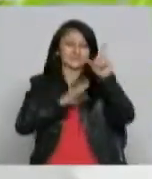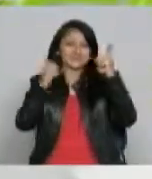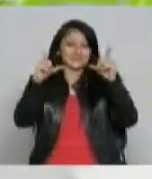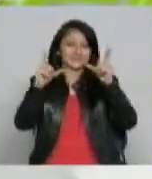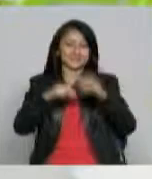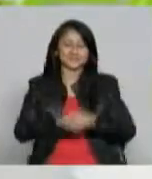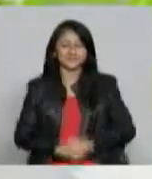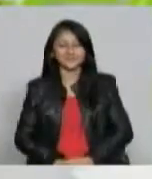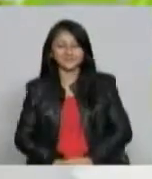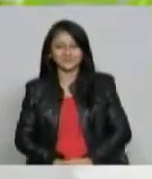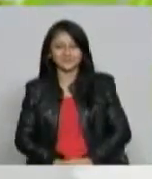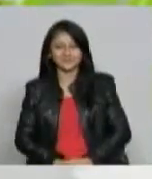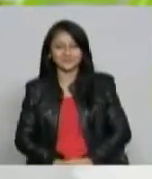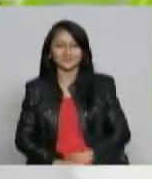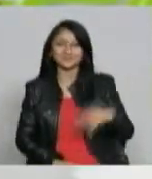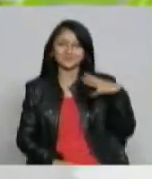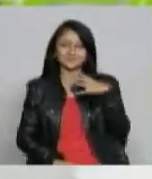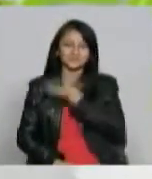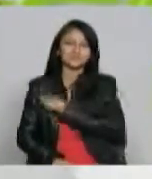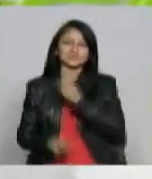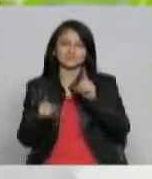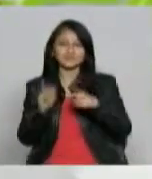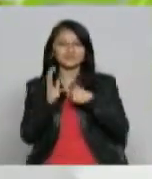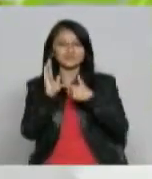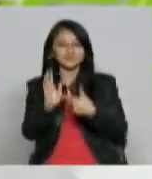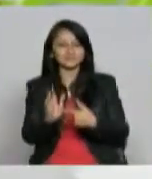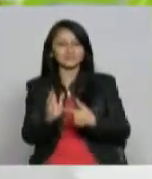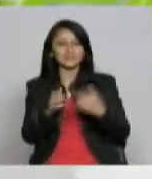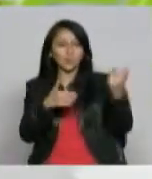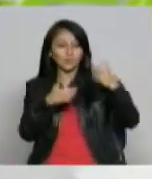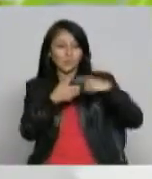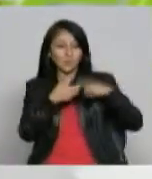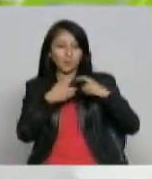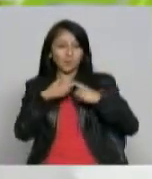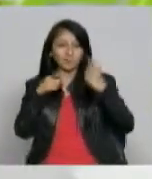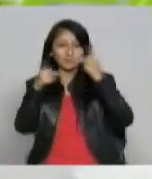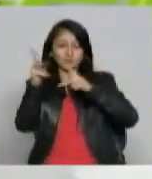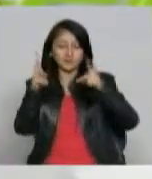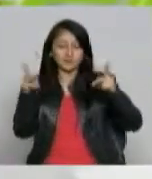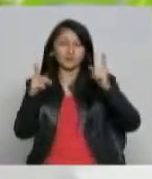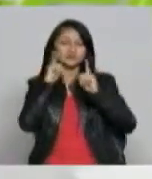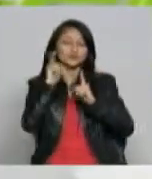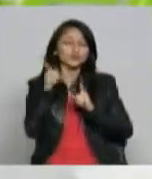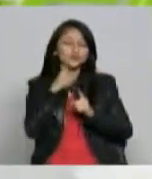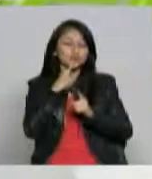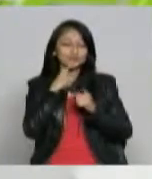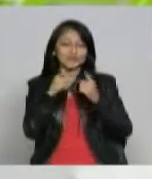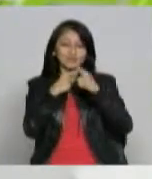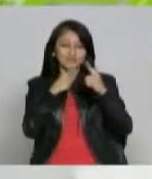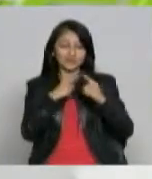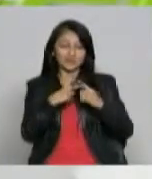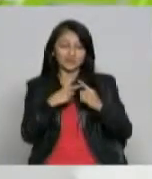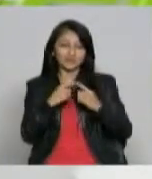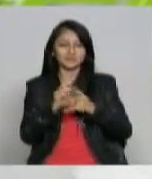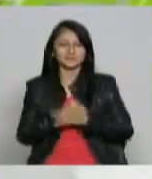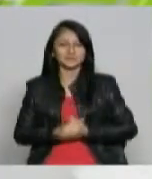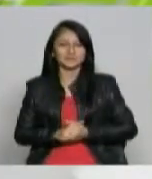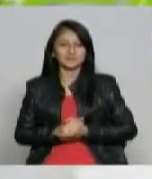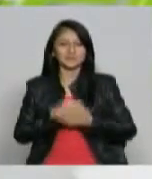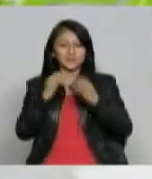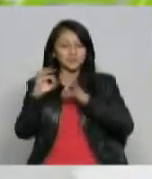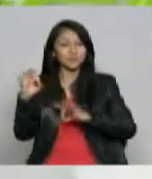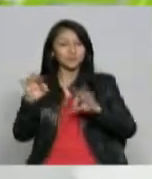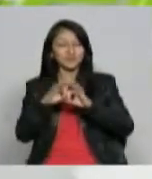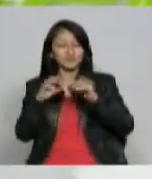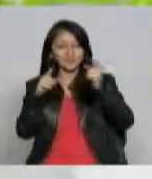en Telecafé TV le damos paso a nuestra sección de inclusión a la población en condición de discapacidad auditiva e hipoacústica tan